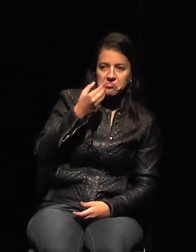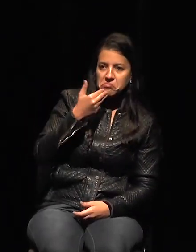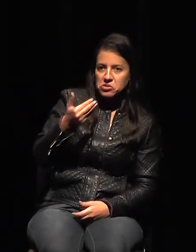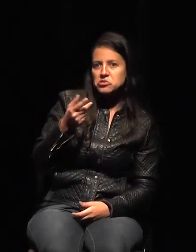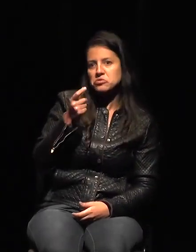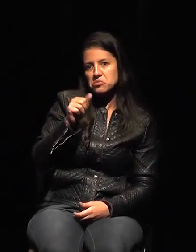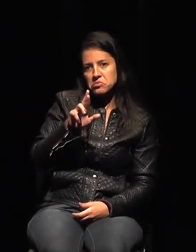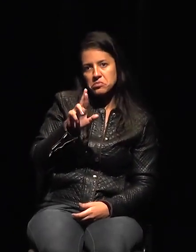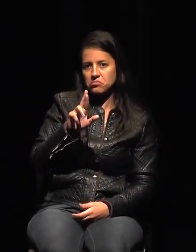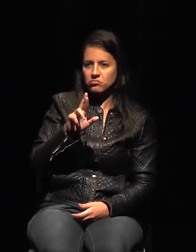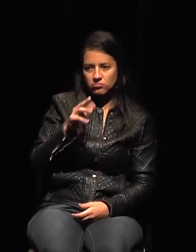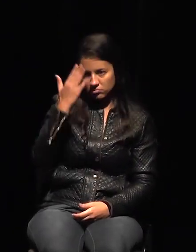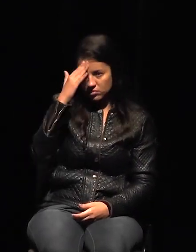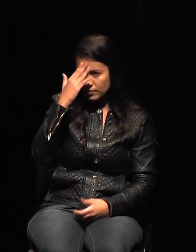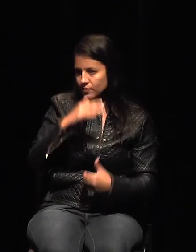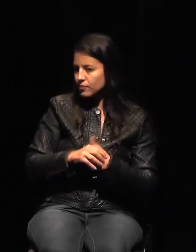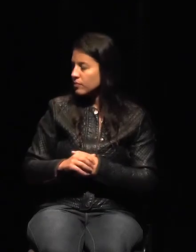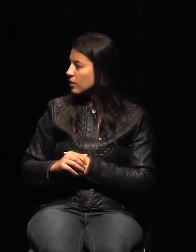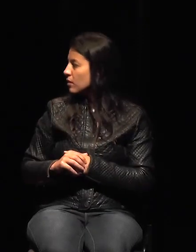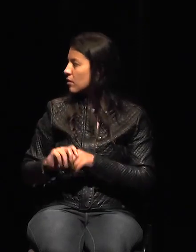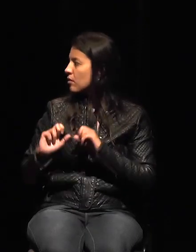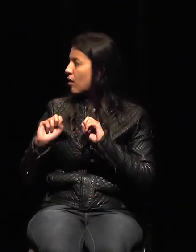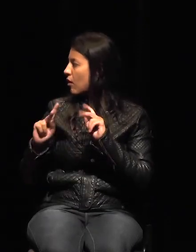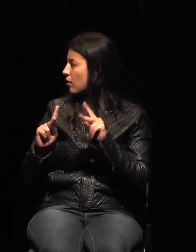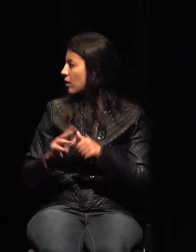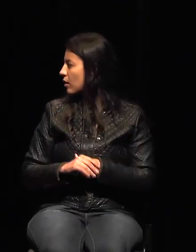No es una pregunta, solo un comentario.